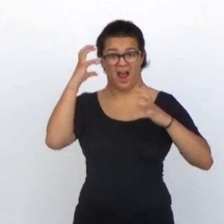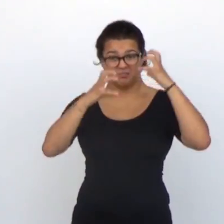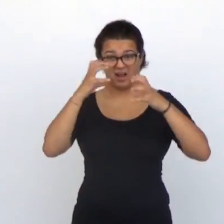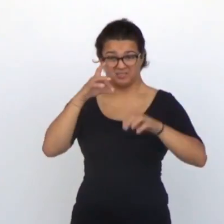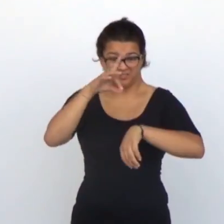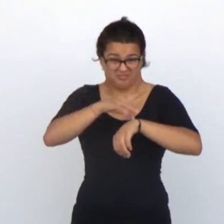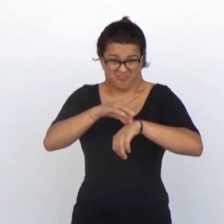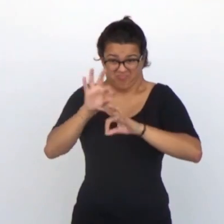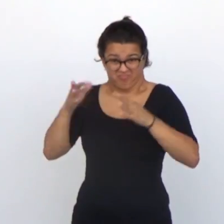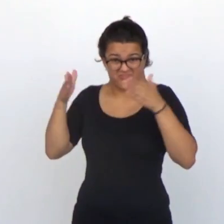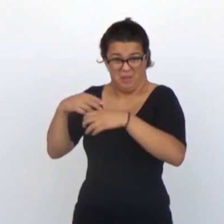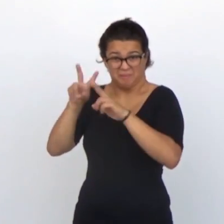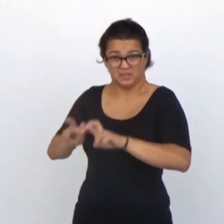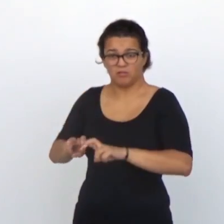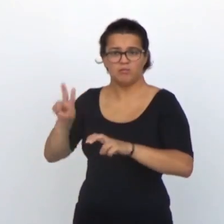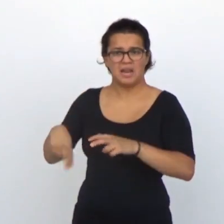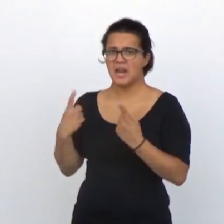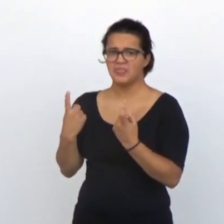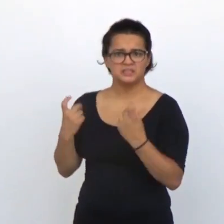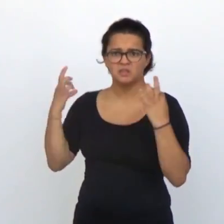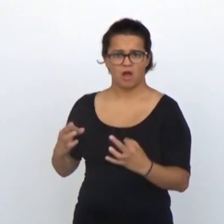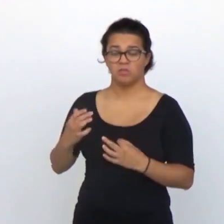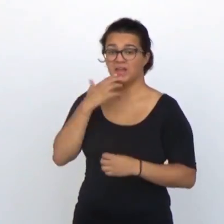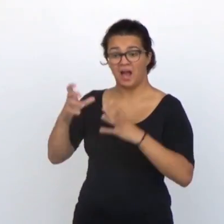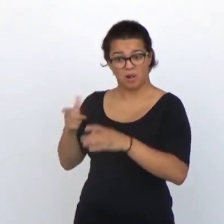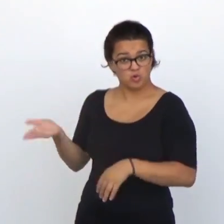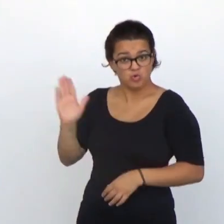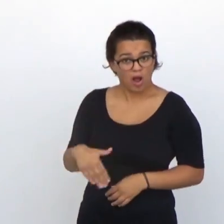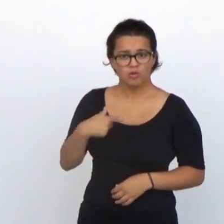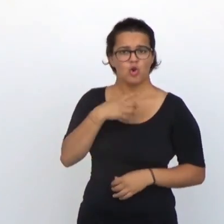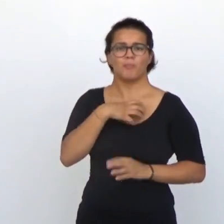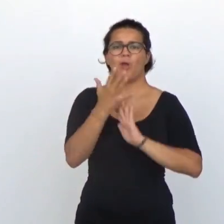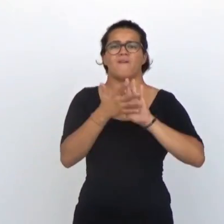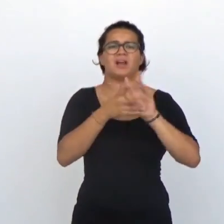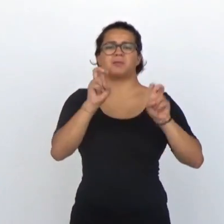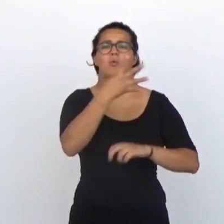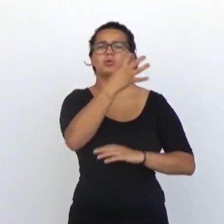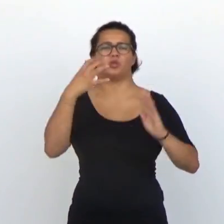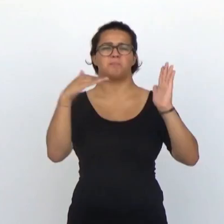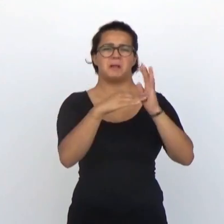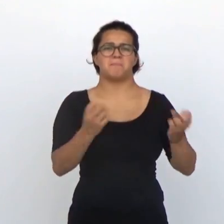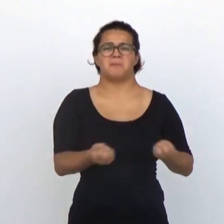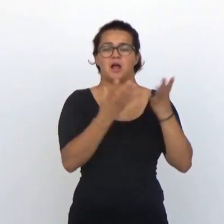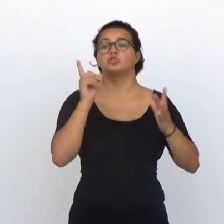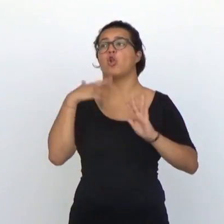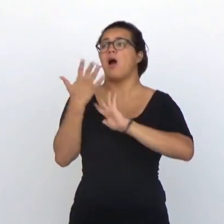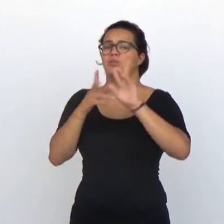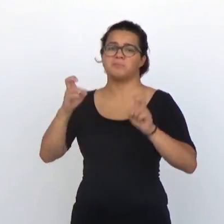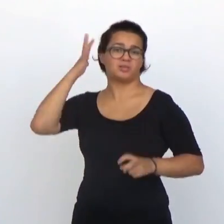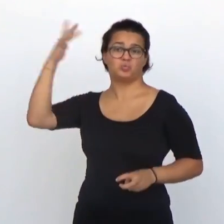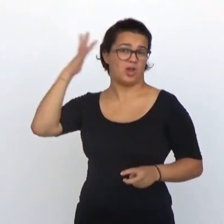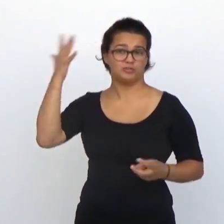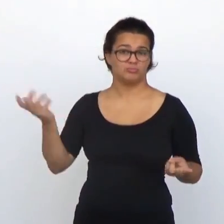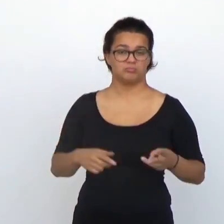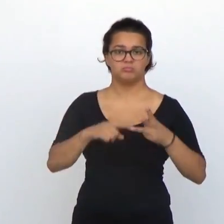uso de animales de experimentación es una necesidad. Sin estos animales yo hoy no podría haber hablado de 400.000 milagros